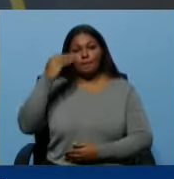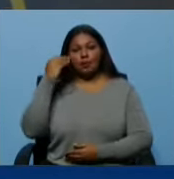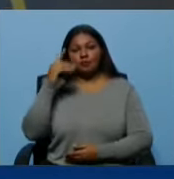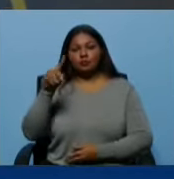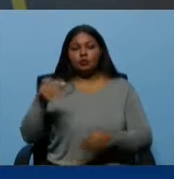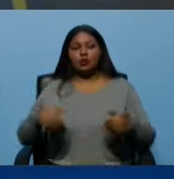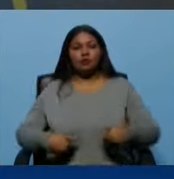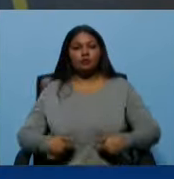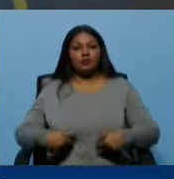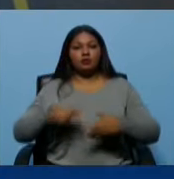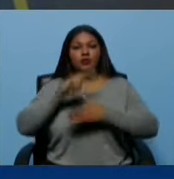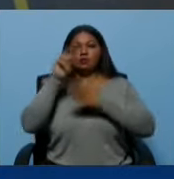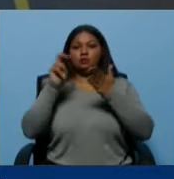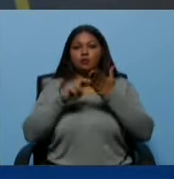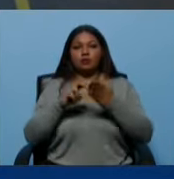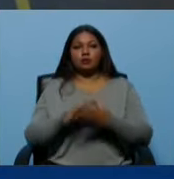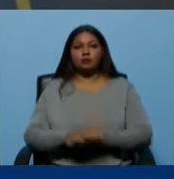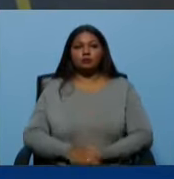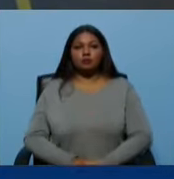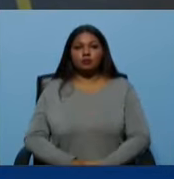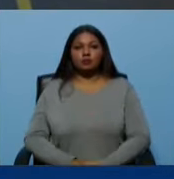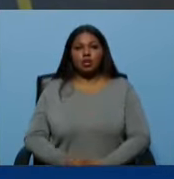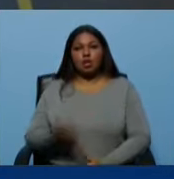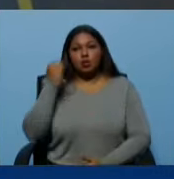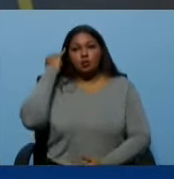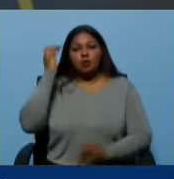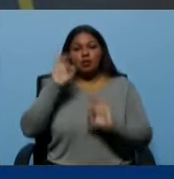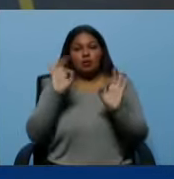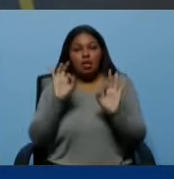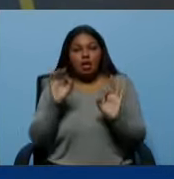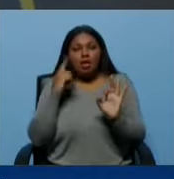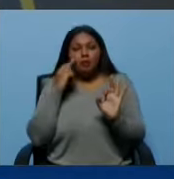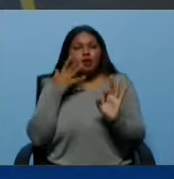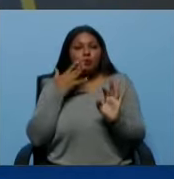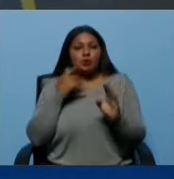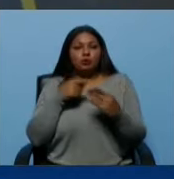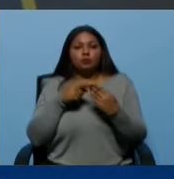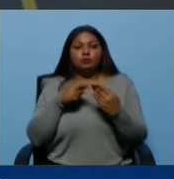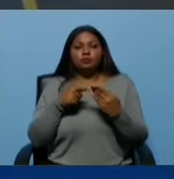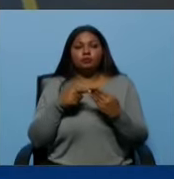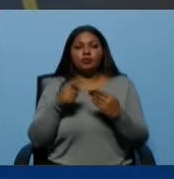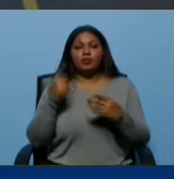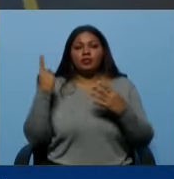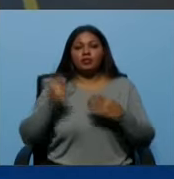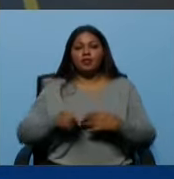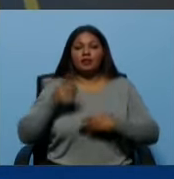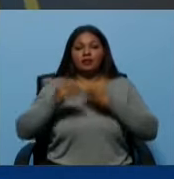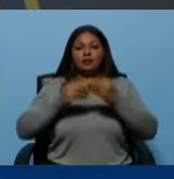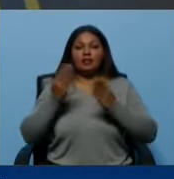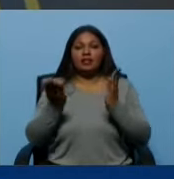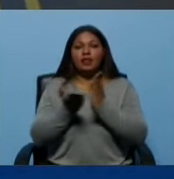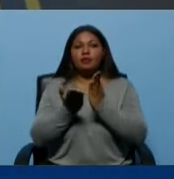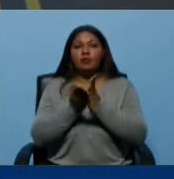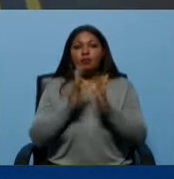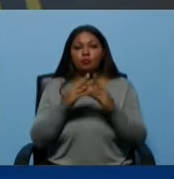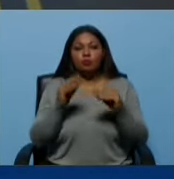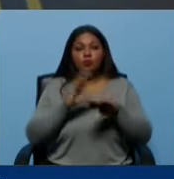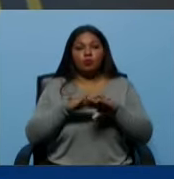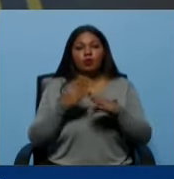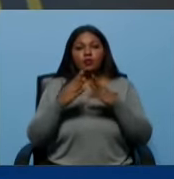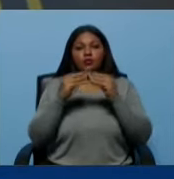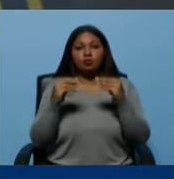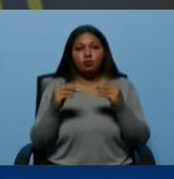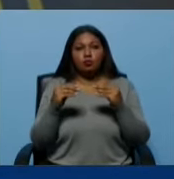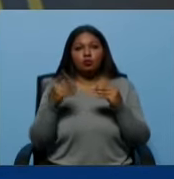esfuerzo nacional, sin ideología, sin nada. Creo que esto es un esfuerzo que tiene que hacerse desde las escuelas. Porque todos tenemos la